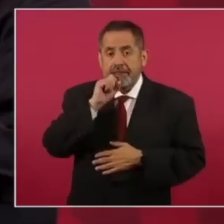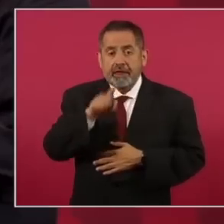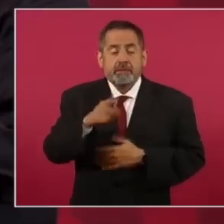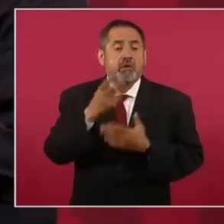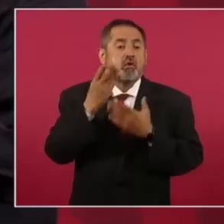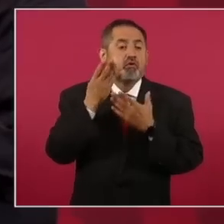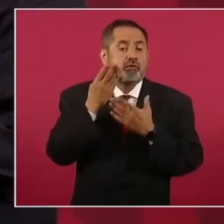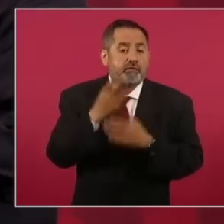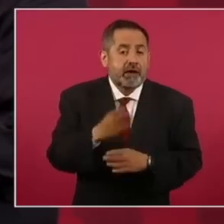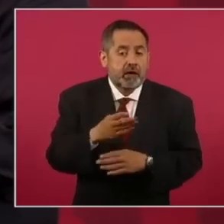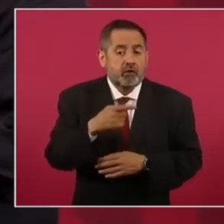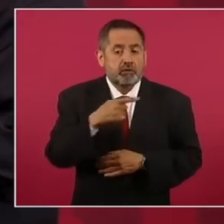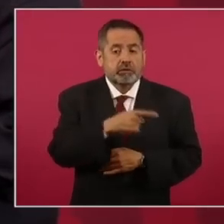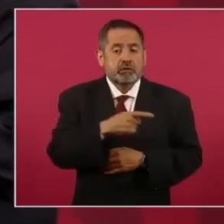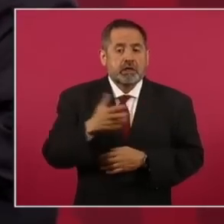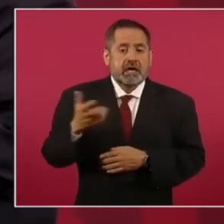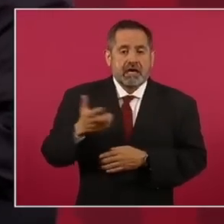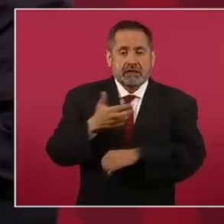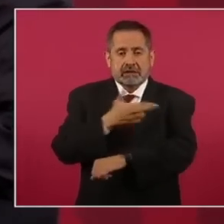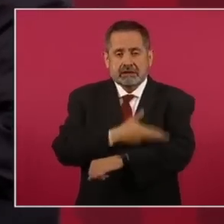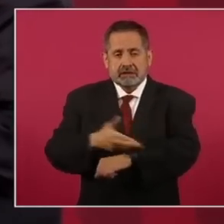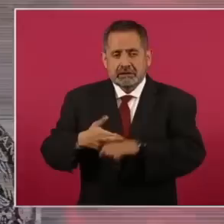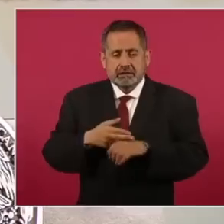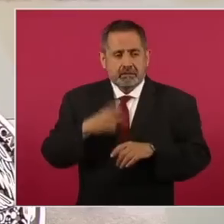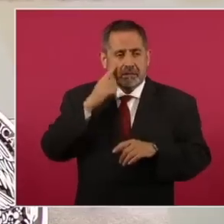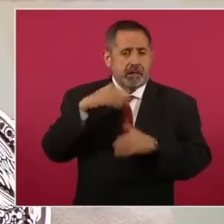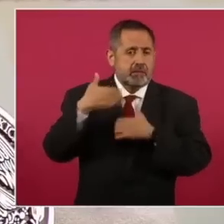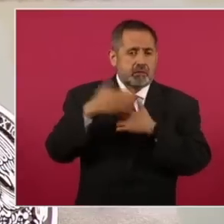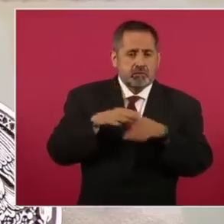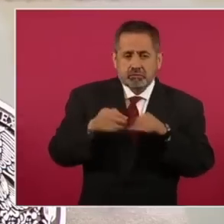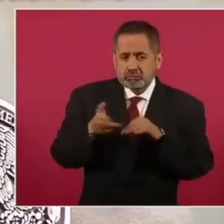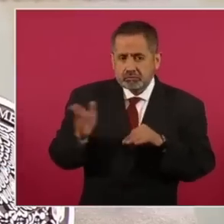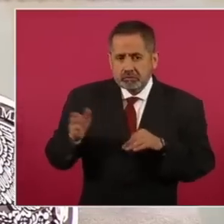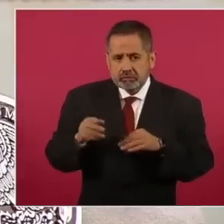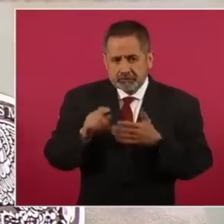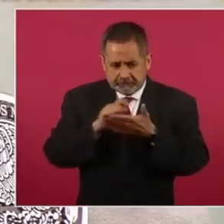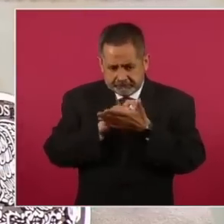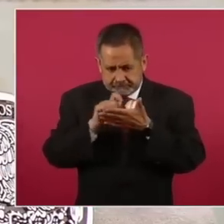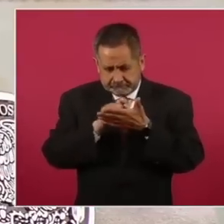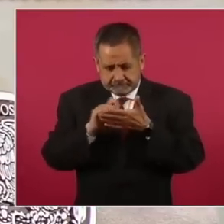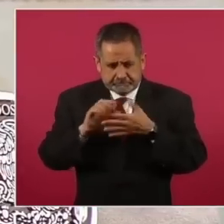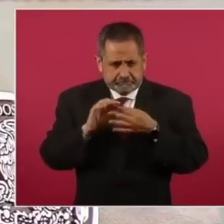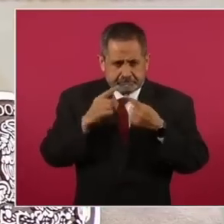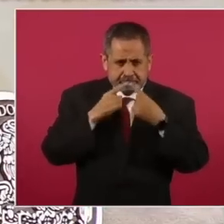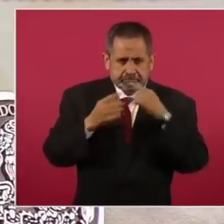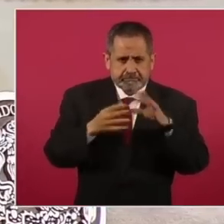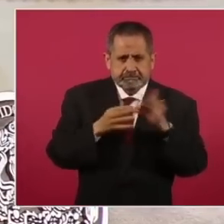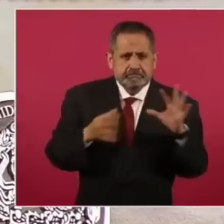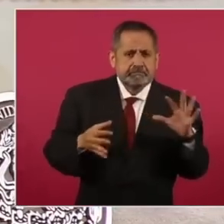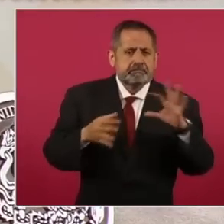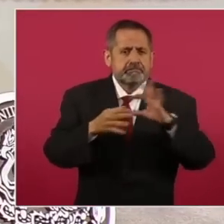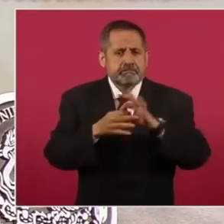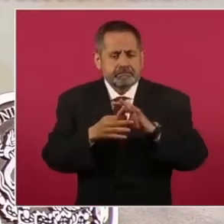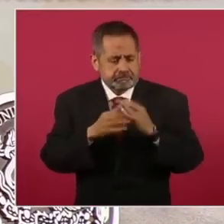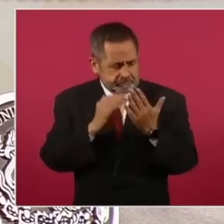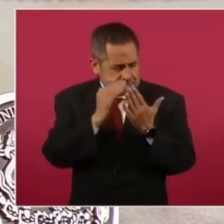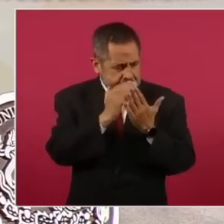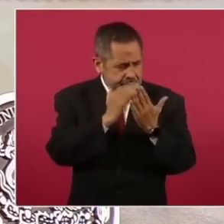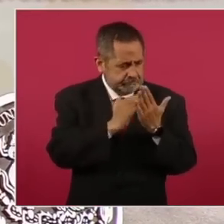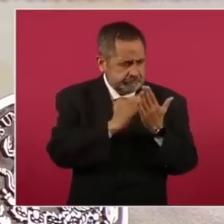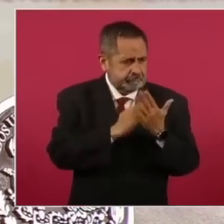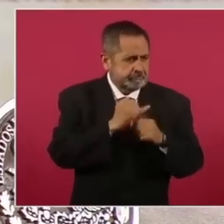bancos, para realizar un reporte, lo vinculan con la información que tienen